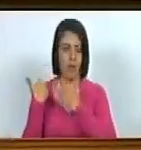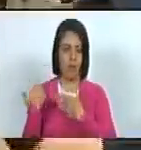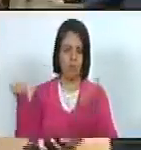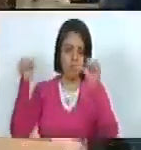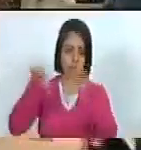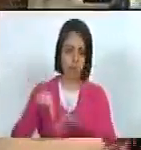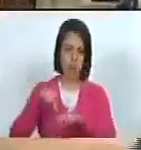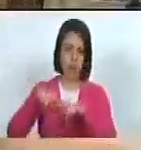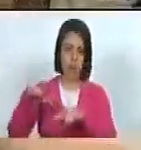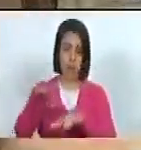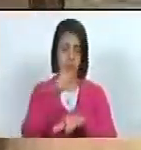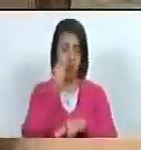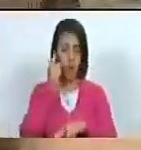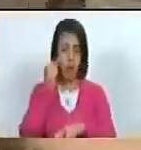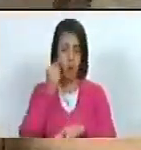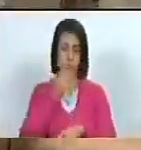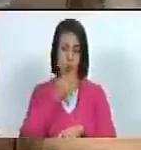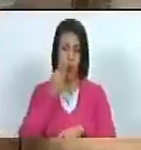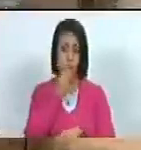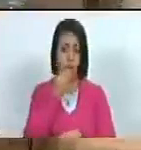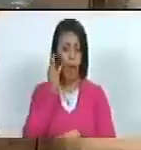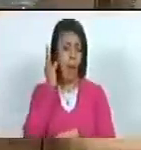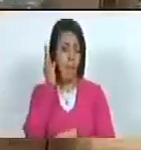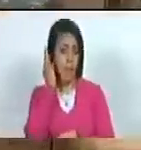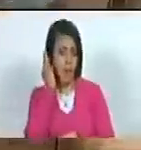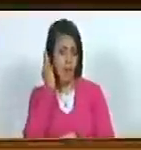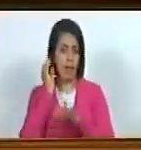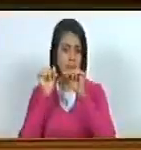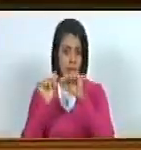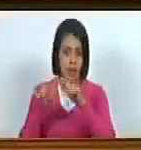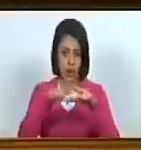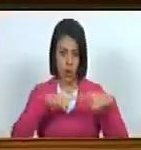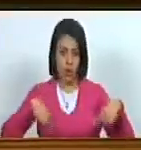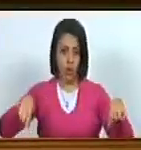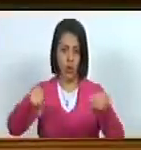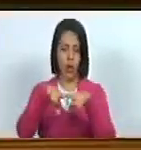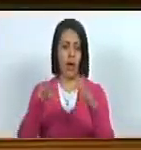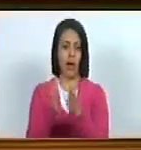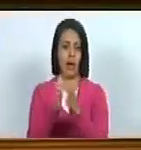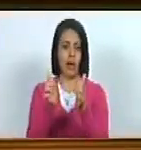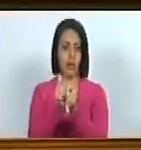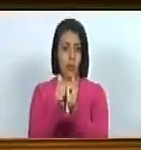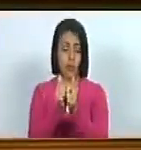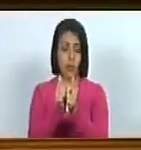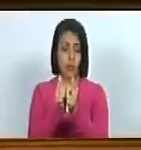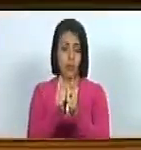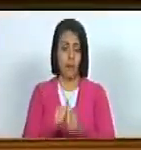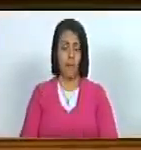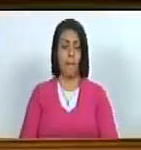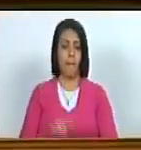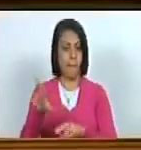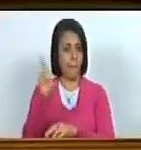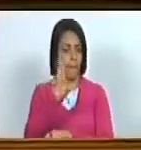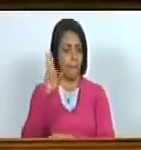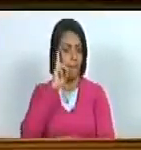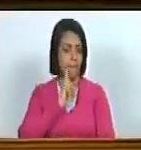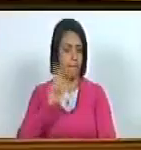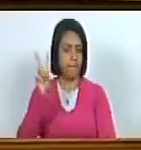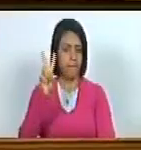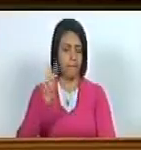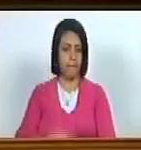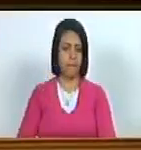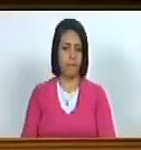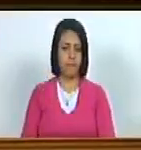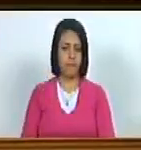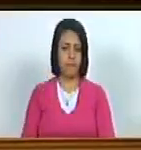a niñas a niños adolescentes a mujeres de ese territorio hermoso del estado de la república bolivariana de